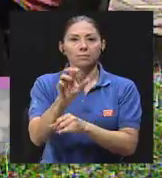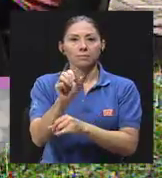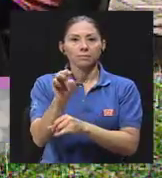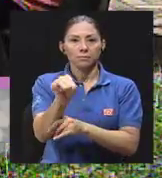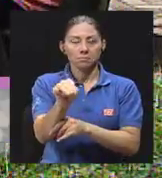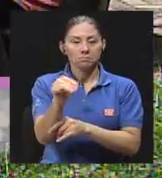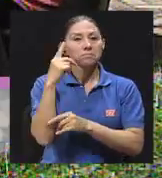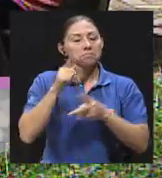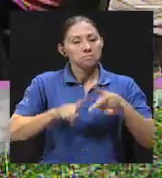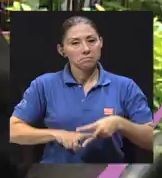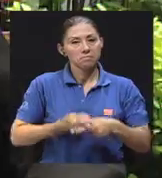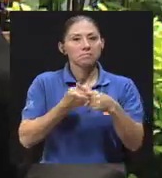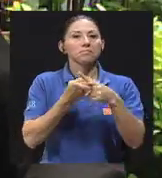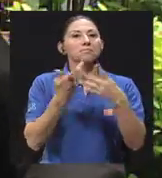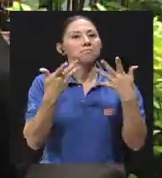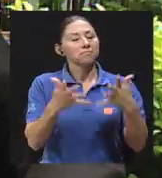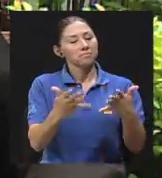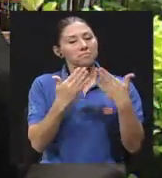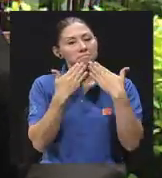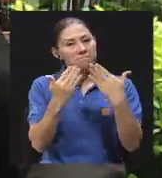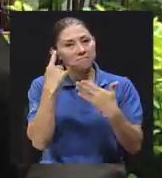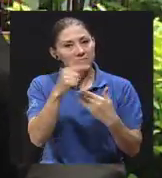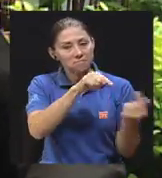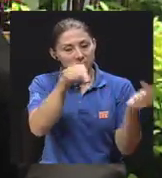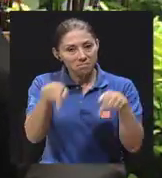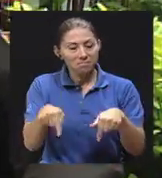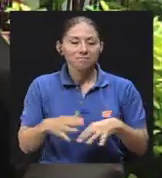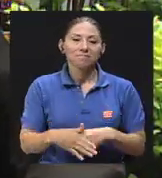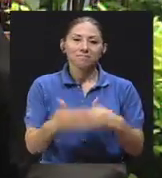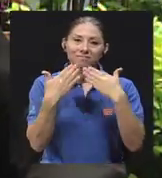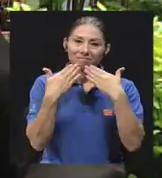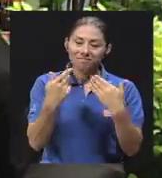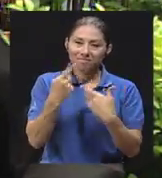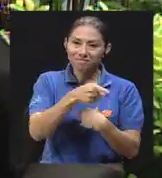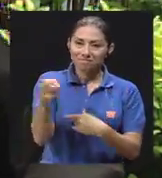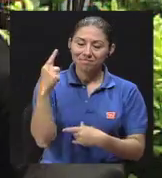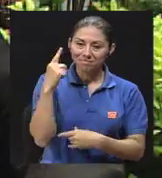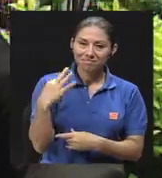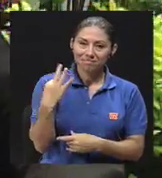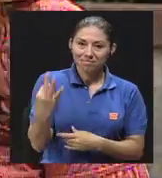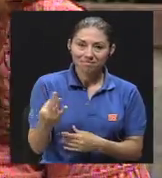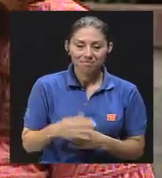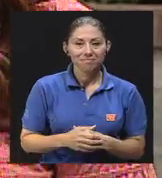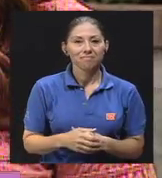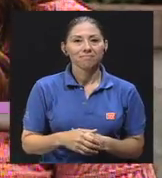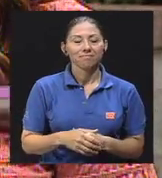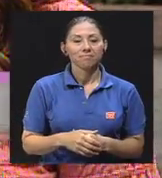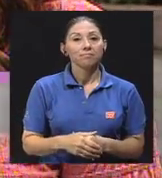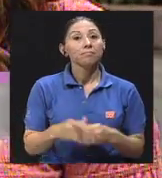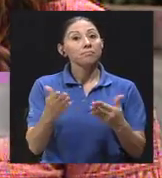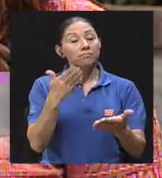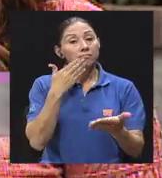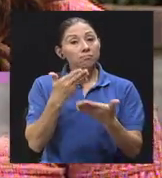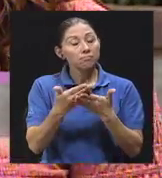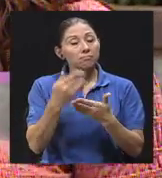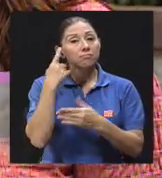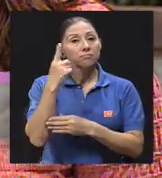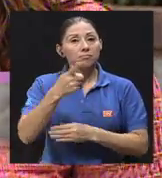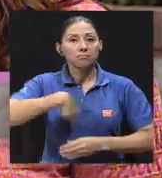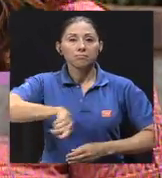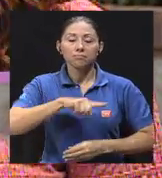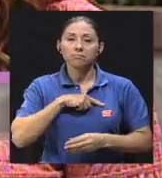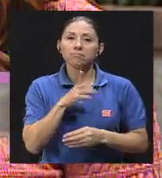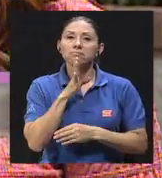don Jaime, yo le quiero dar la bienvenida. Gracias por sacar ese espacio y estar acá. Muchas gracias a ustedes por invitarnos. Gracias, don Jaime. Sería oportuno para poder